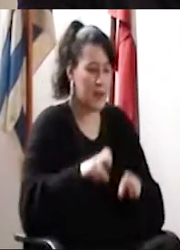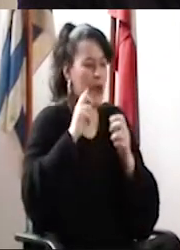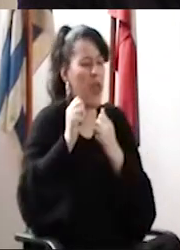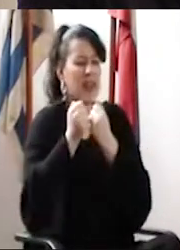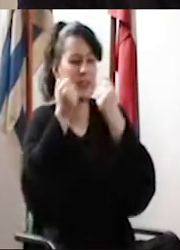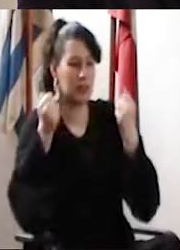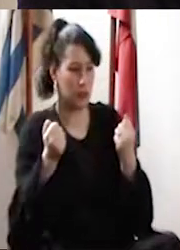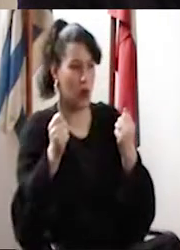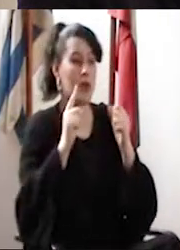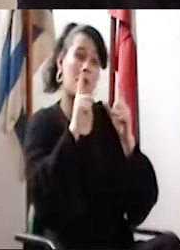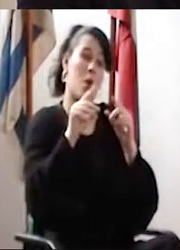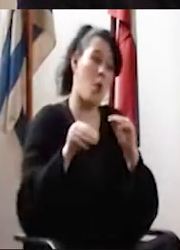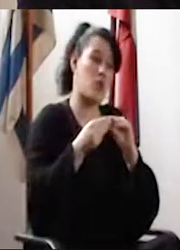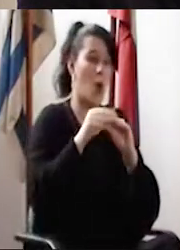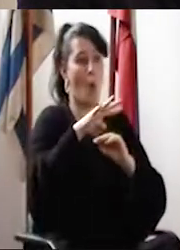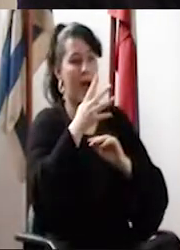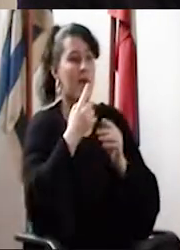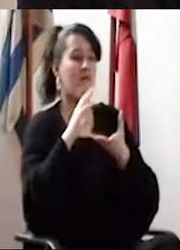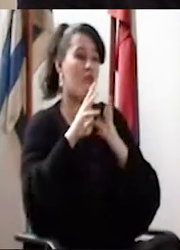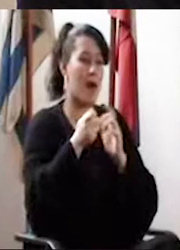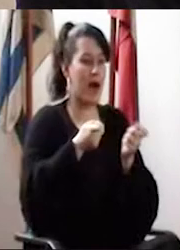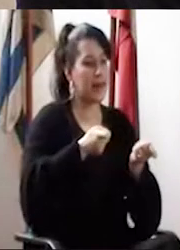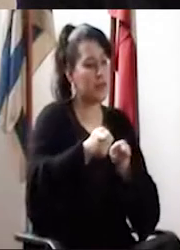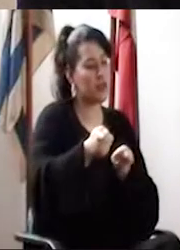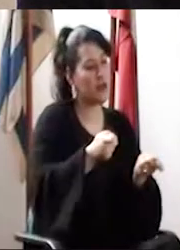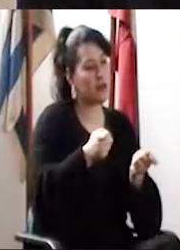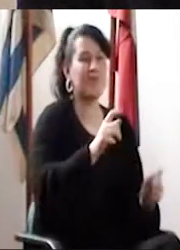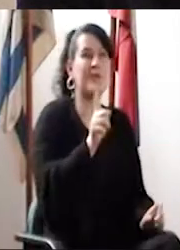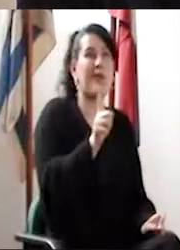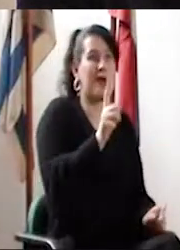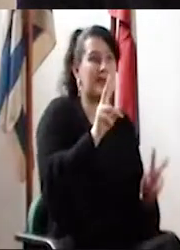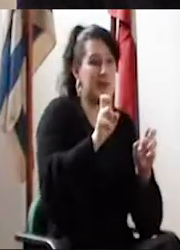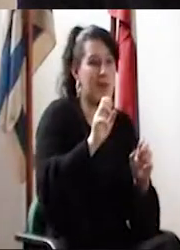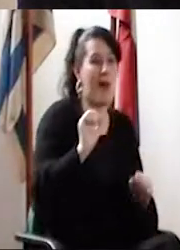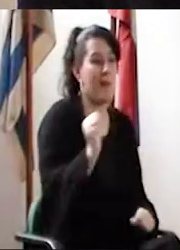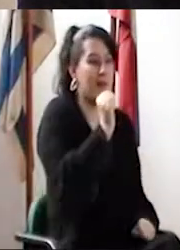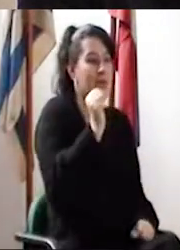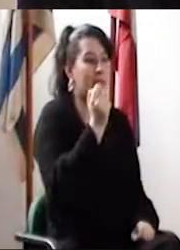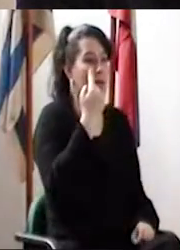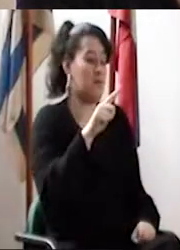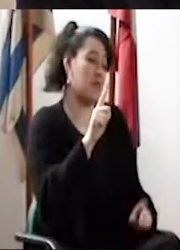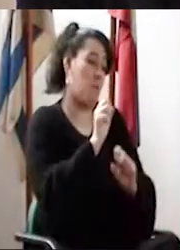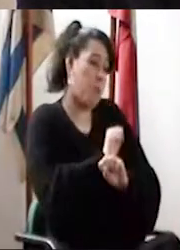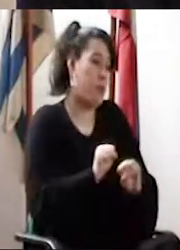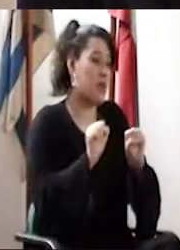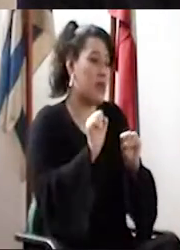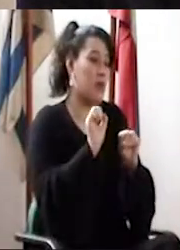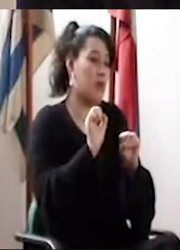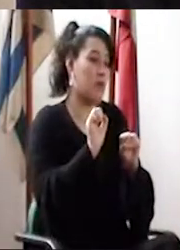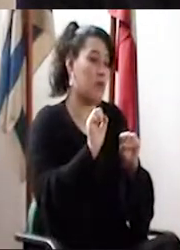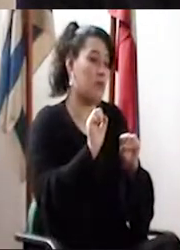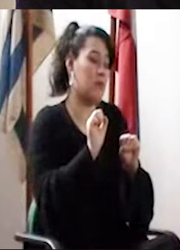enseñanza, investigación y extensión. Y la gestión como una, que no es de las esenciales, pero sí